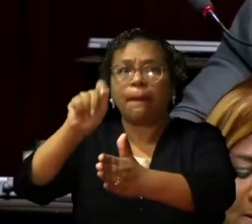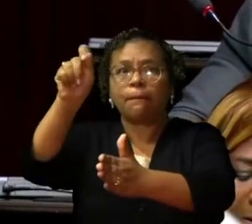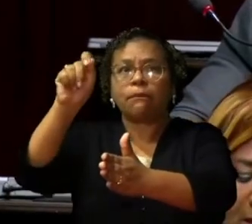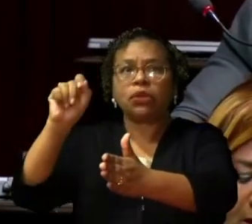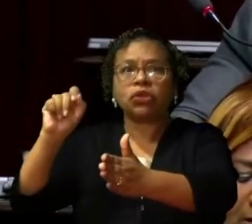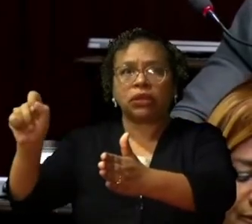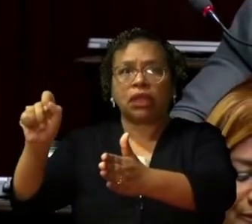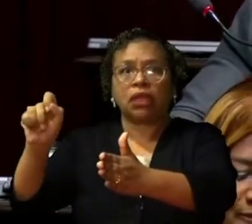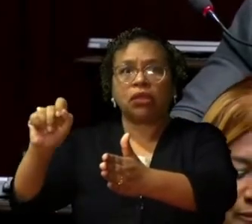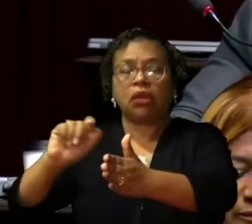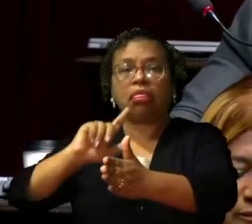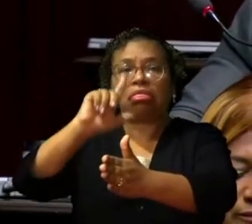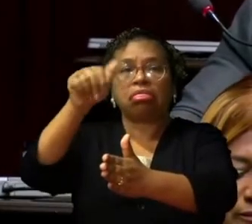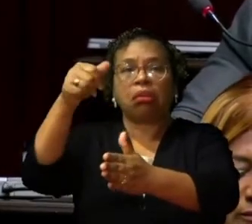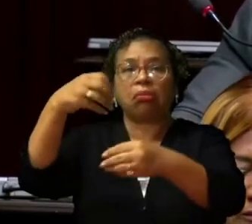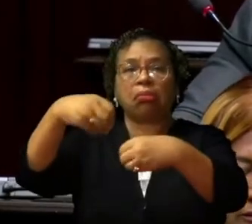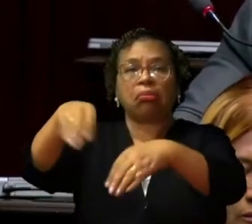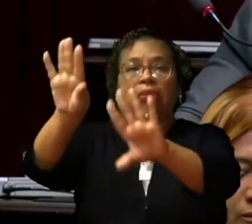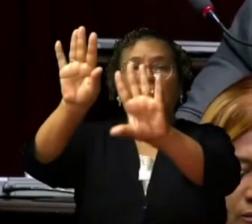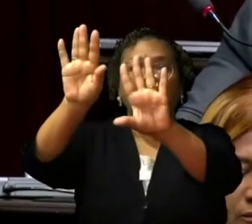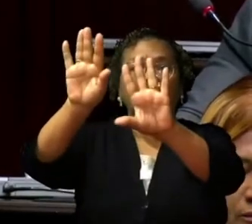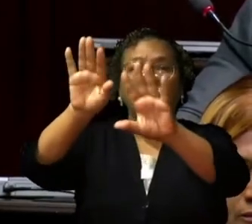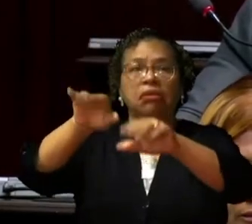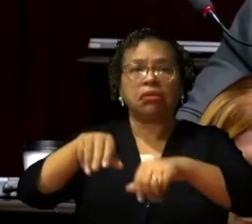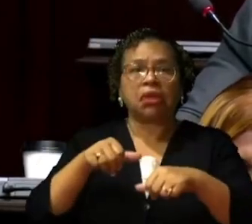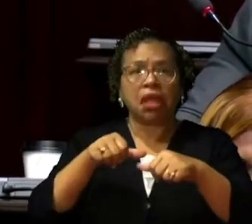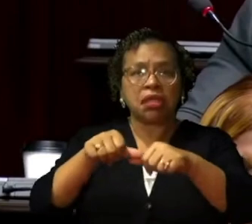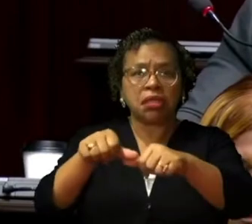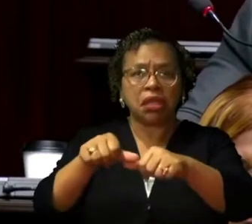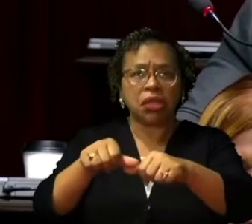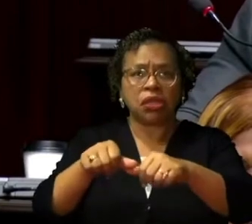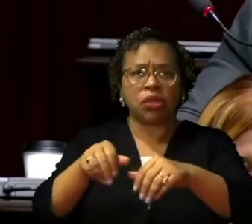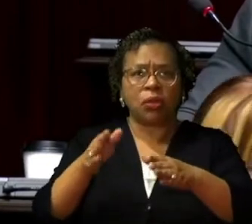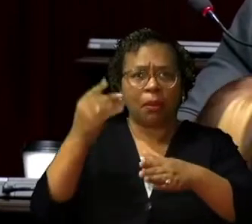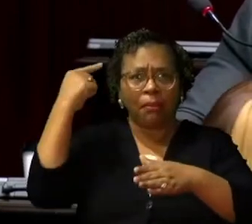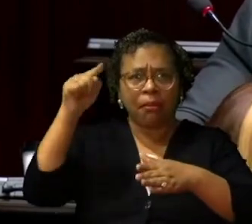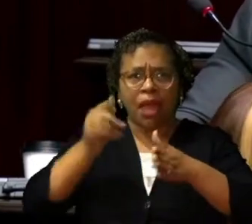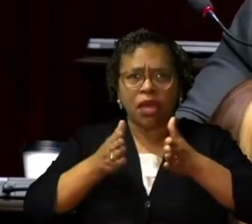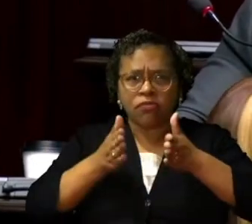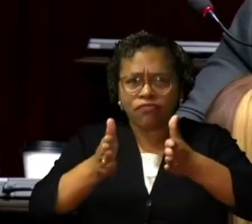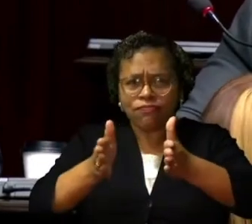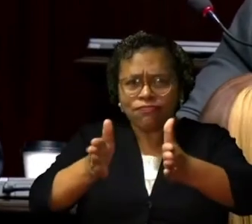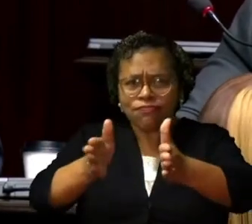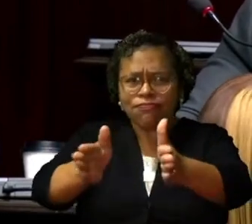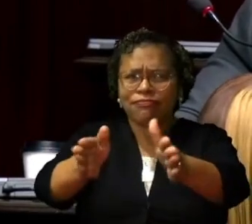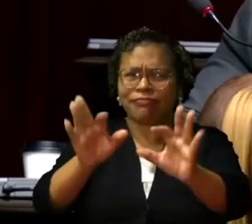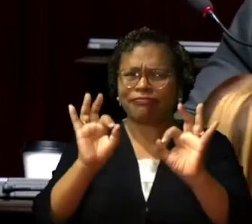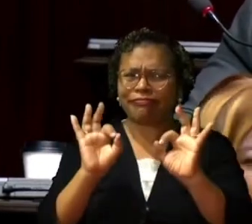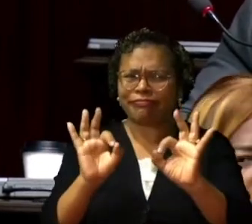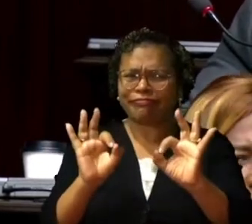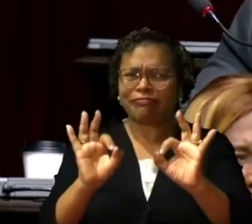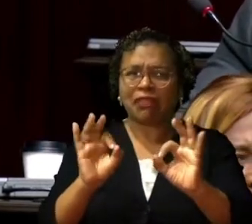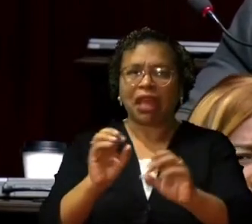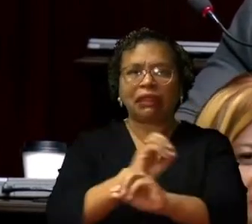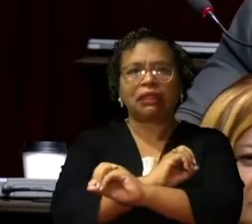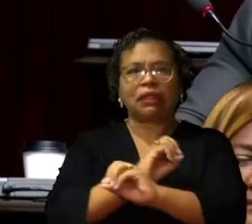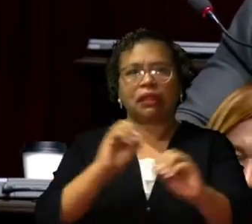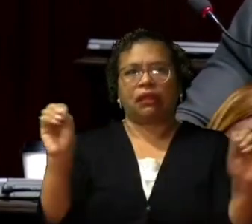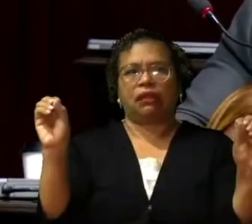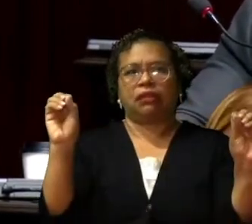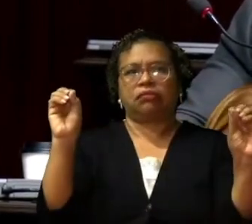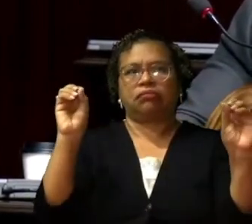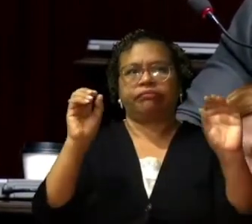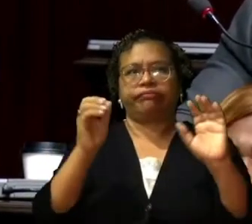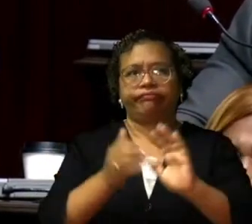diputado Juan Medina solicitó de la comunidad de Ranchito, Caonao, y esa zona, fue iniciado,